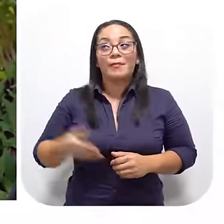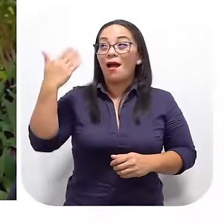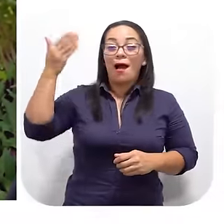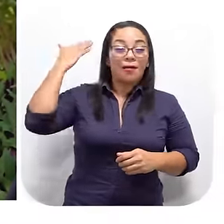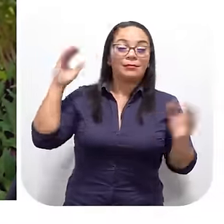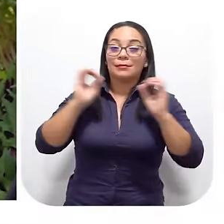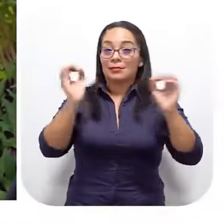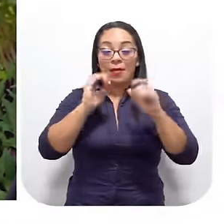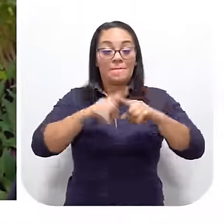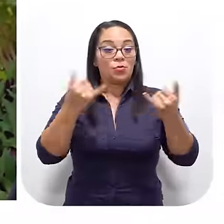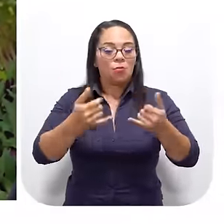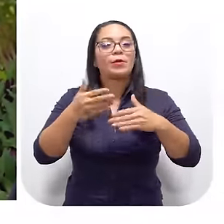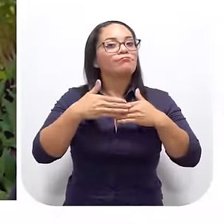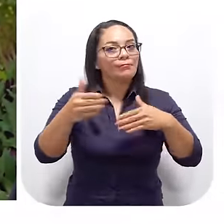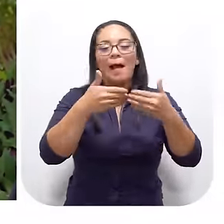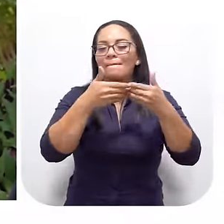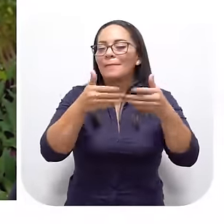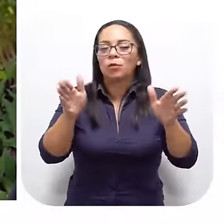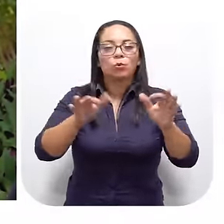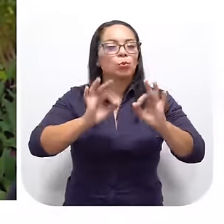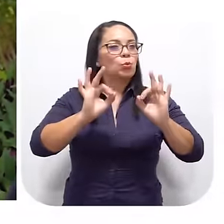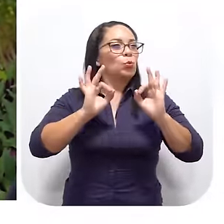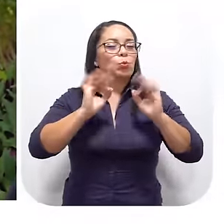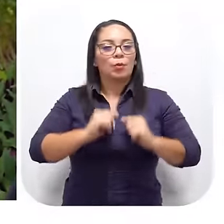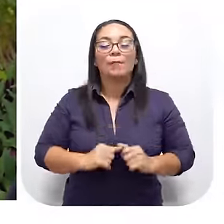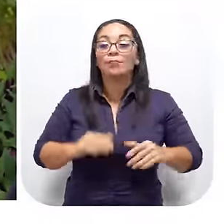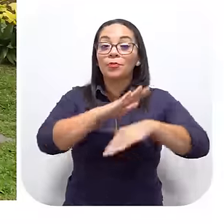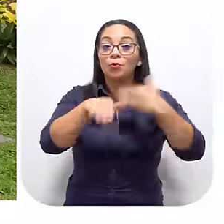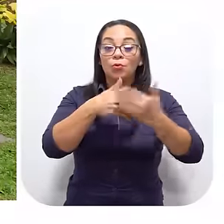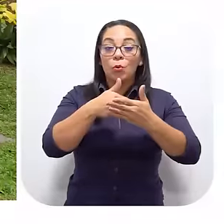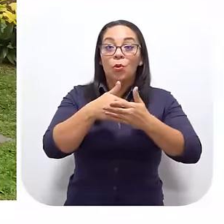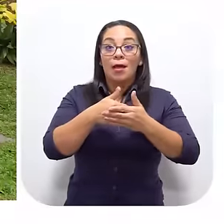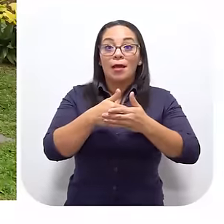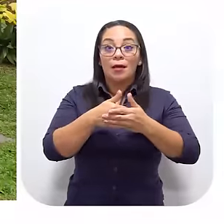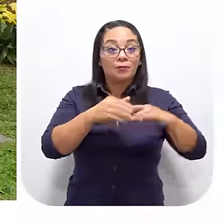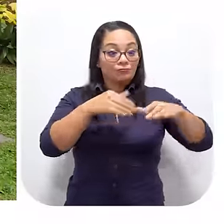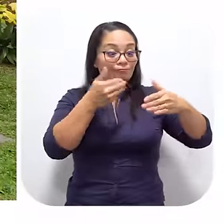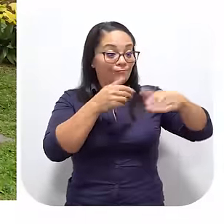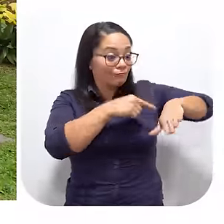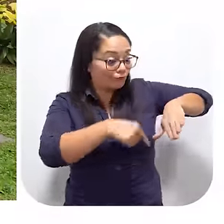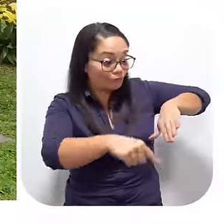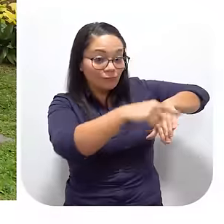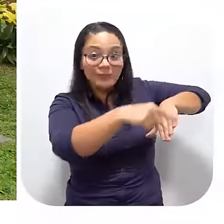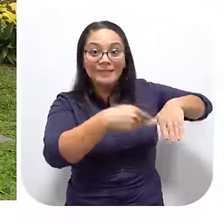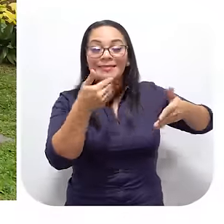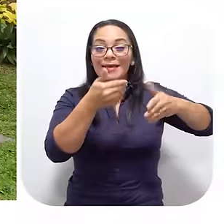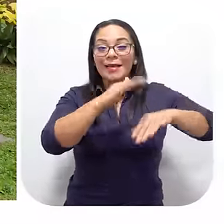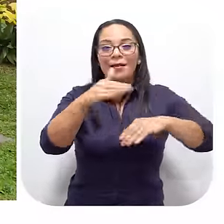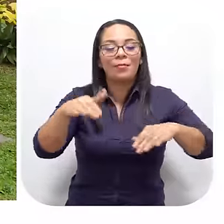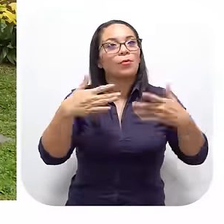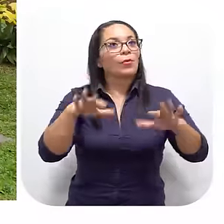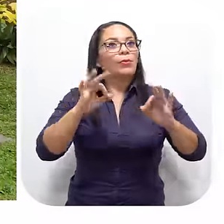Años atrás No pasaba eso Ahora tenemos Una apertura Increíble Todas las zonas Costeras Se están comenzando A hacer una